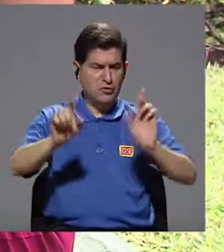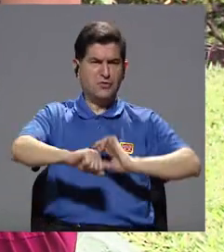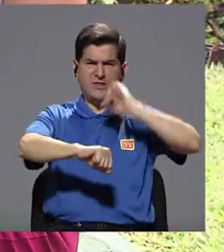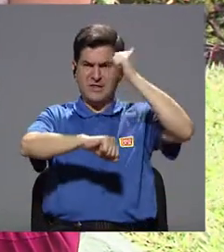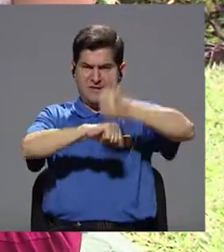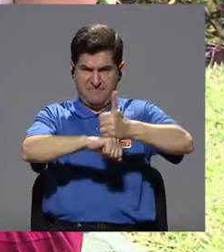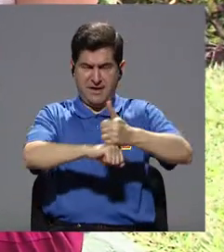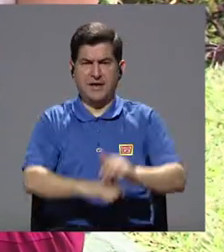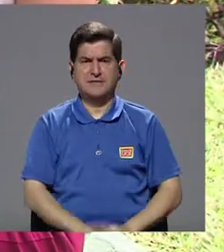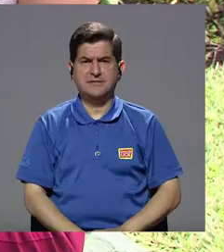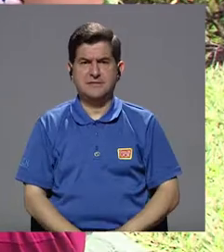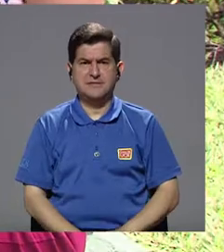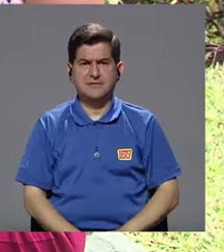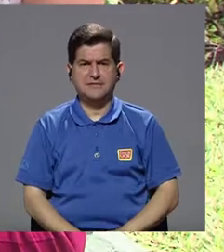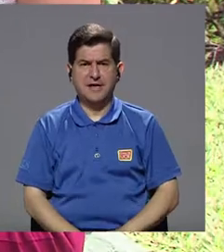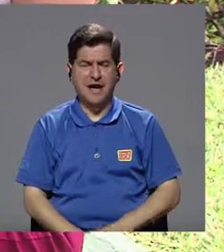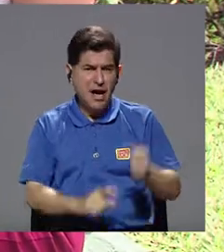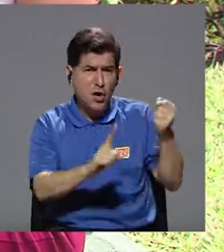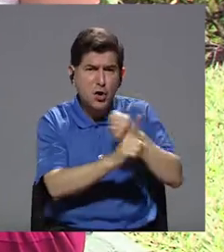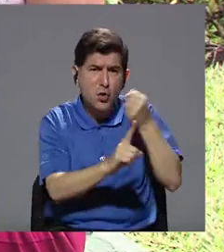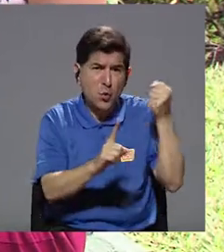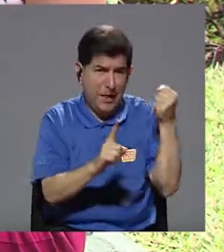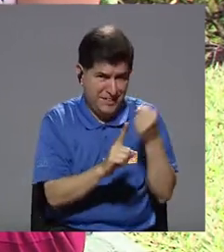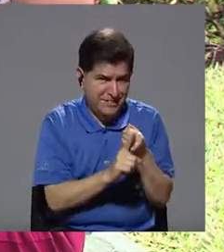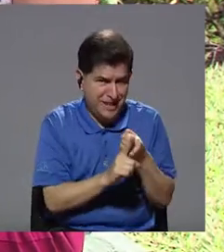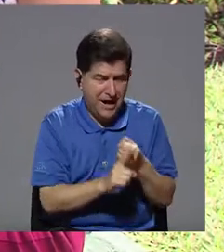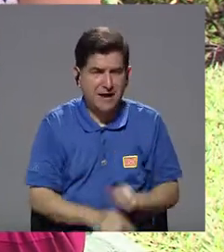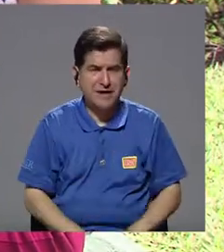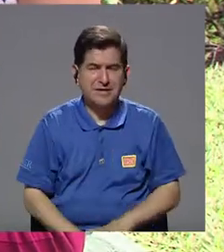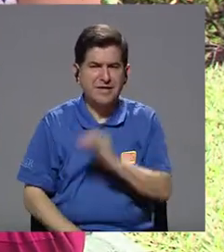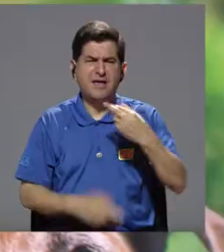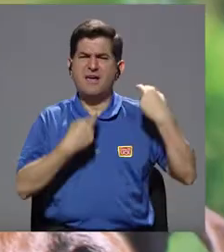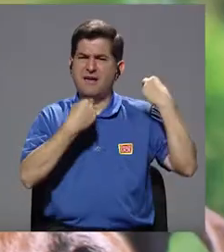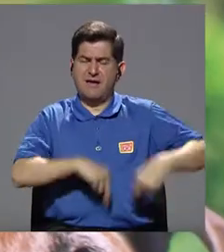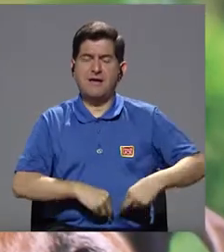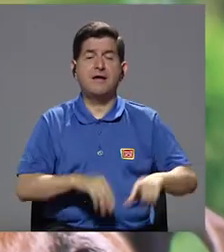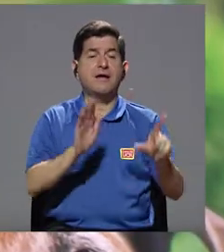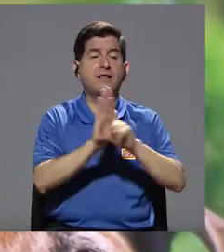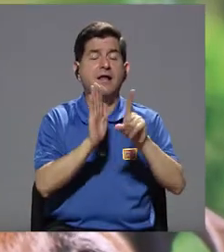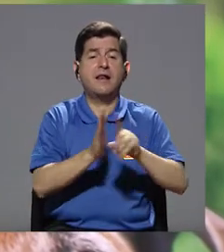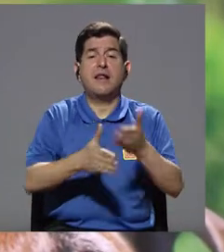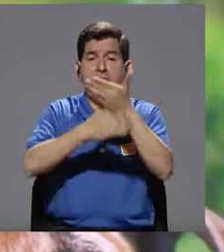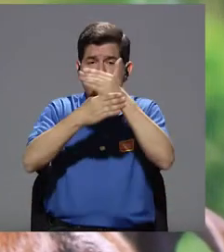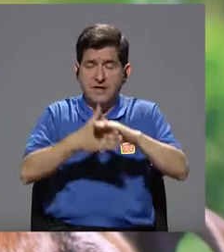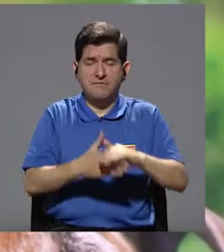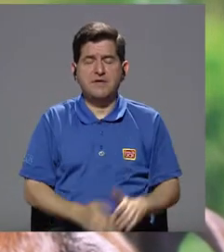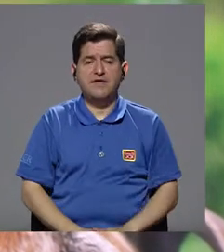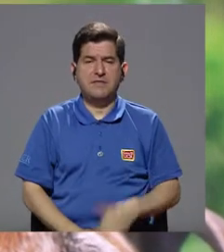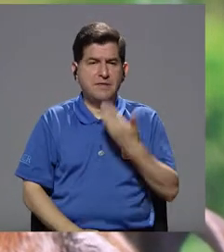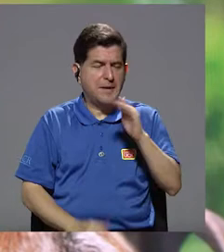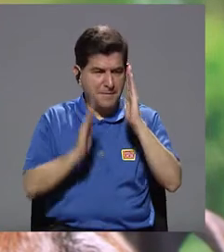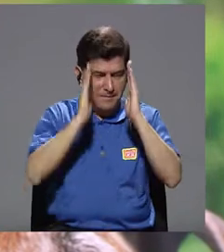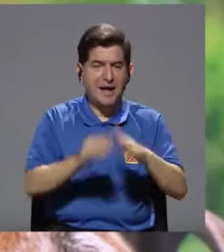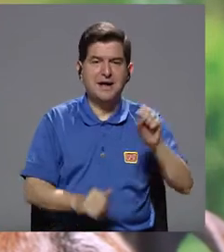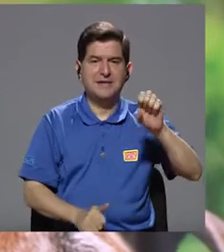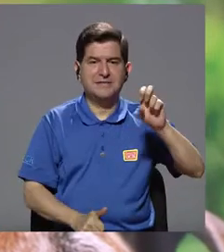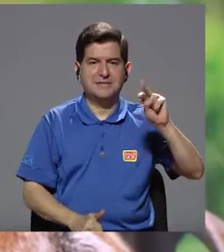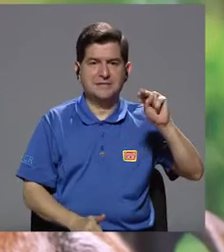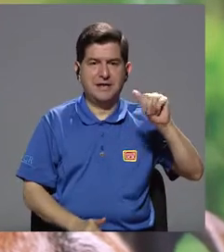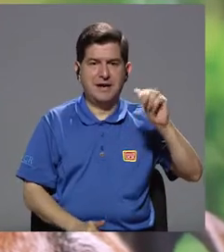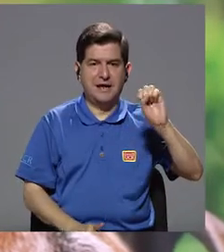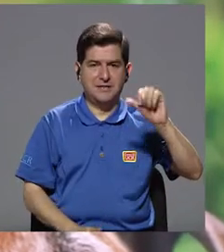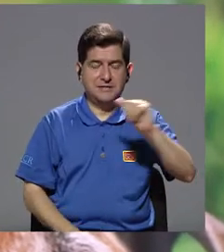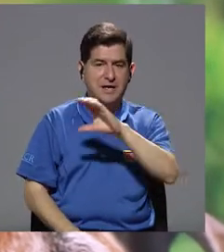diferenciación entre lo que es tal vez crueldad y negligencia. La ley lo que hace es dividir maltrato que le tocaría a CENASA y